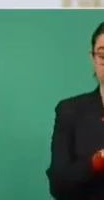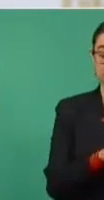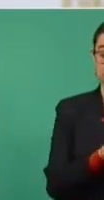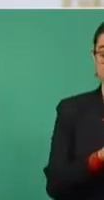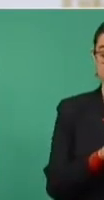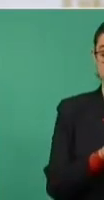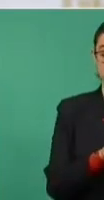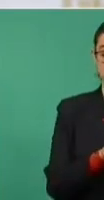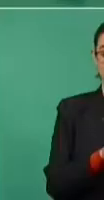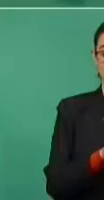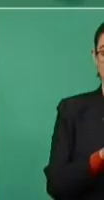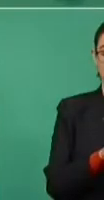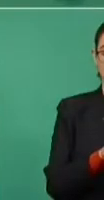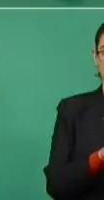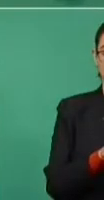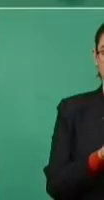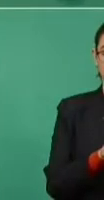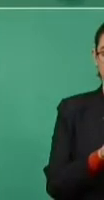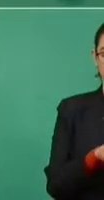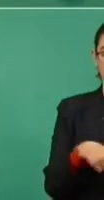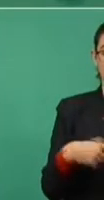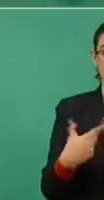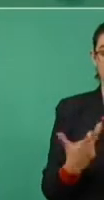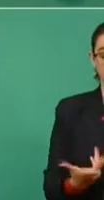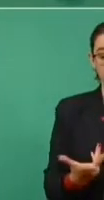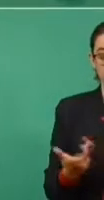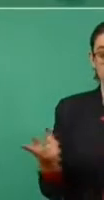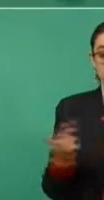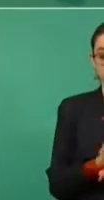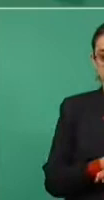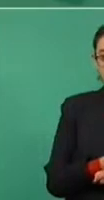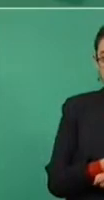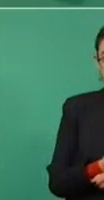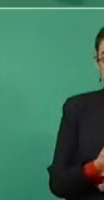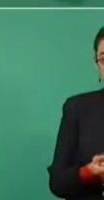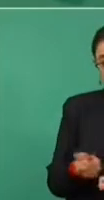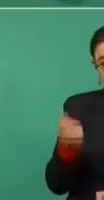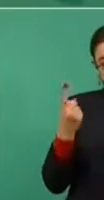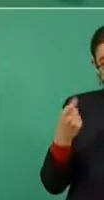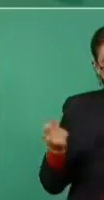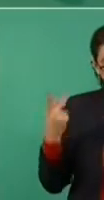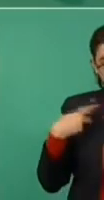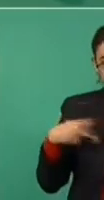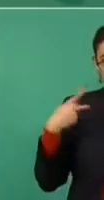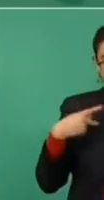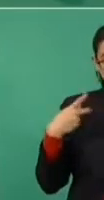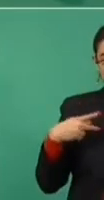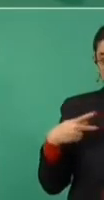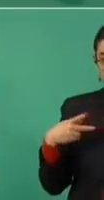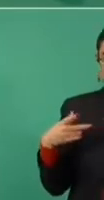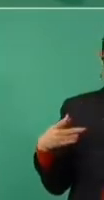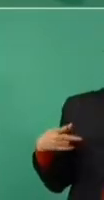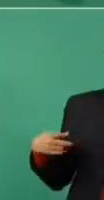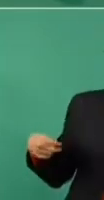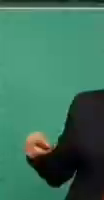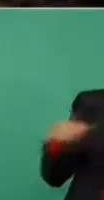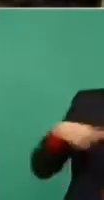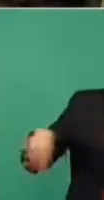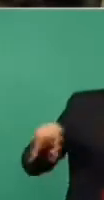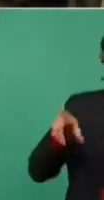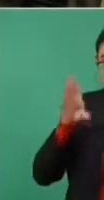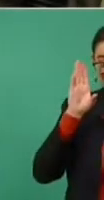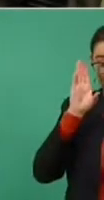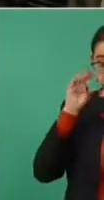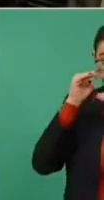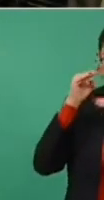los conservadores, los que no nos ven con buenos